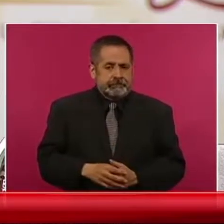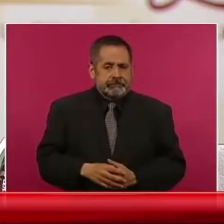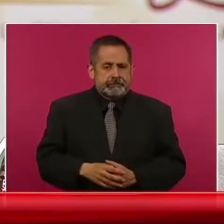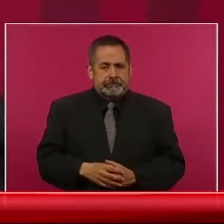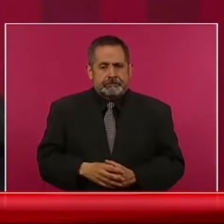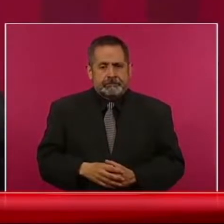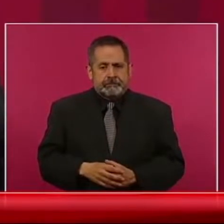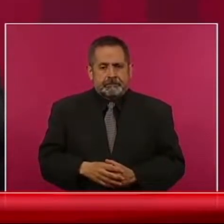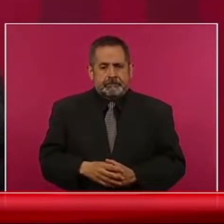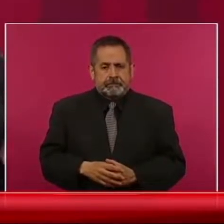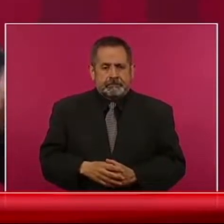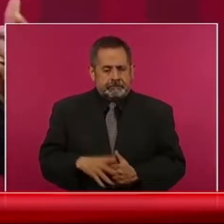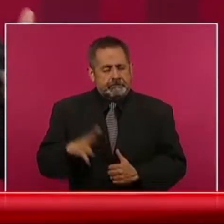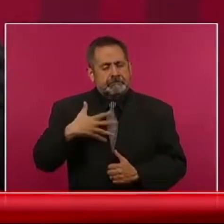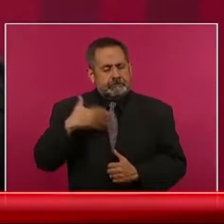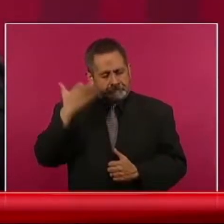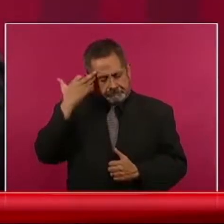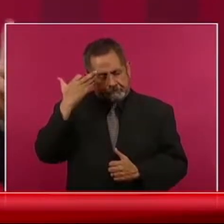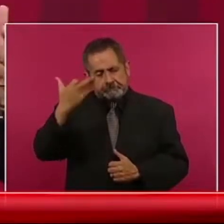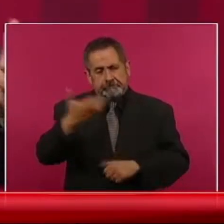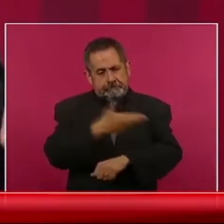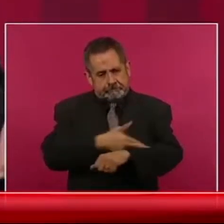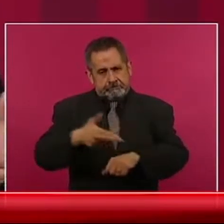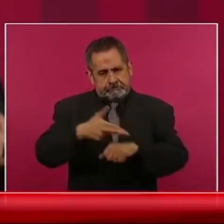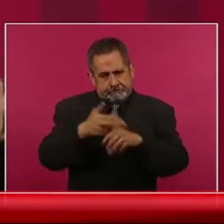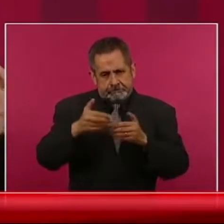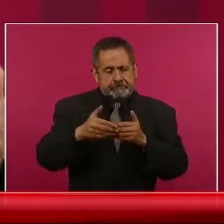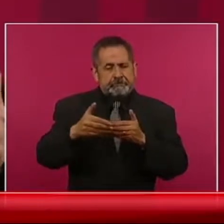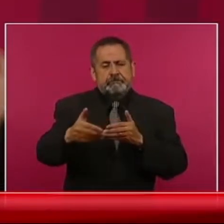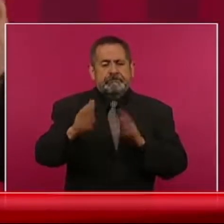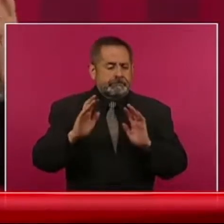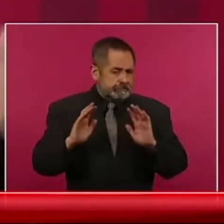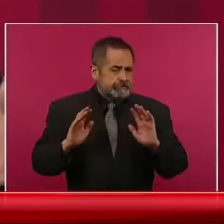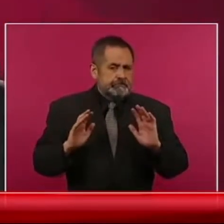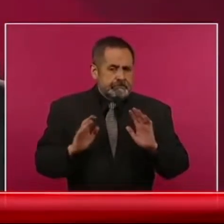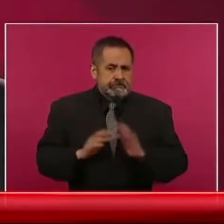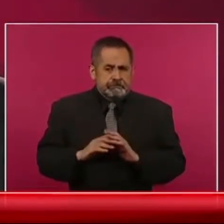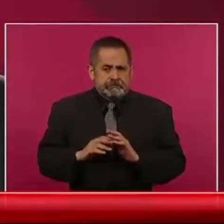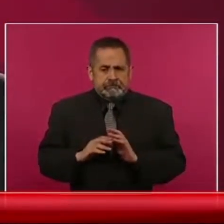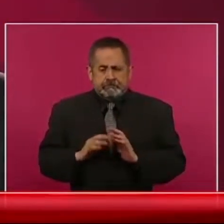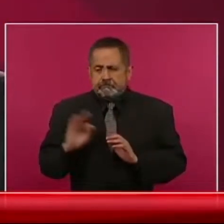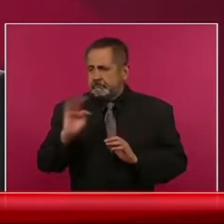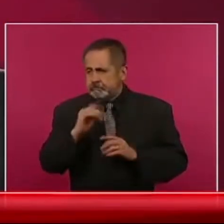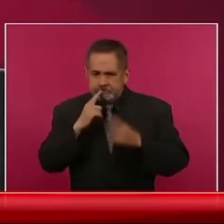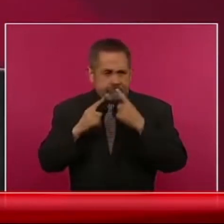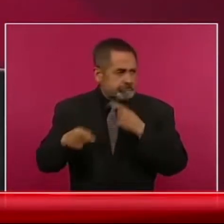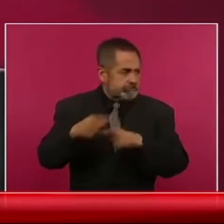Lleva tiempo establecer